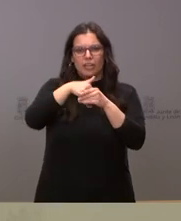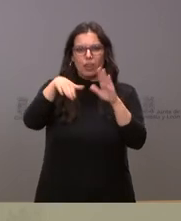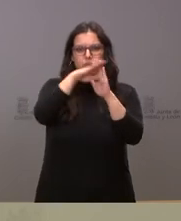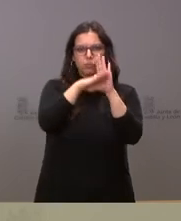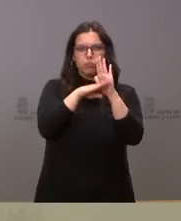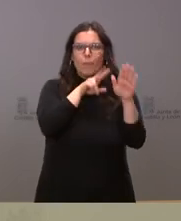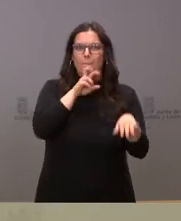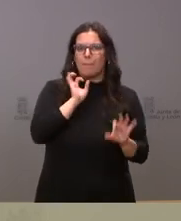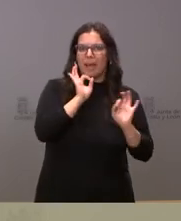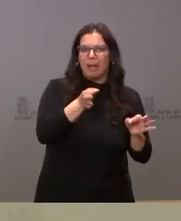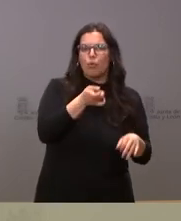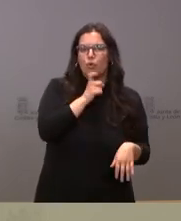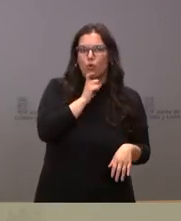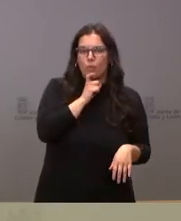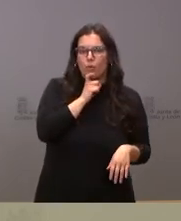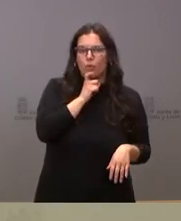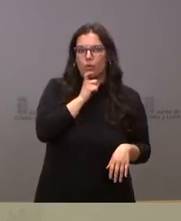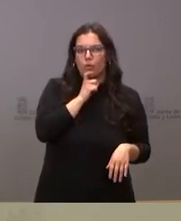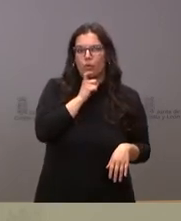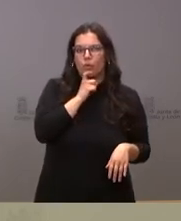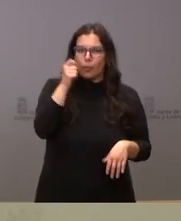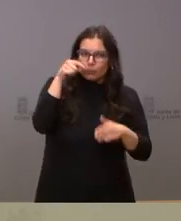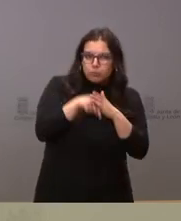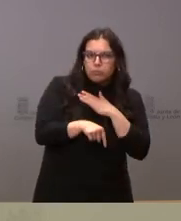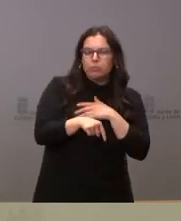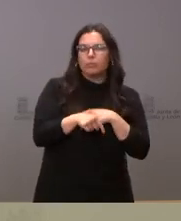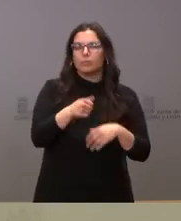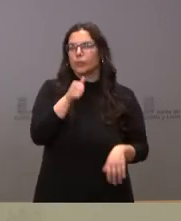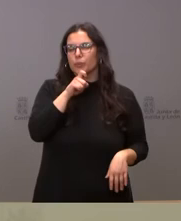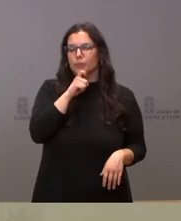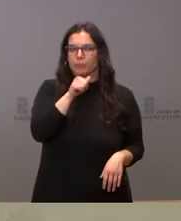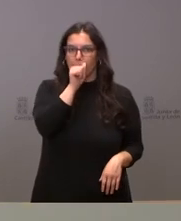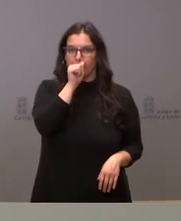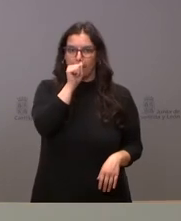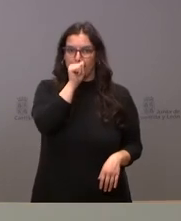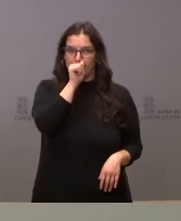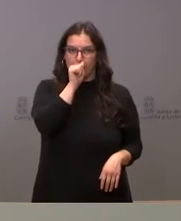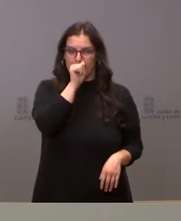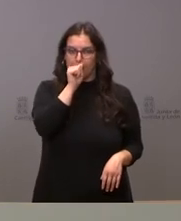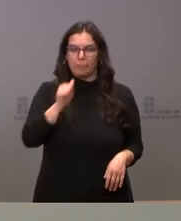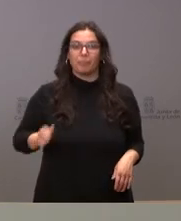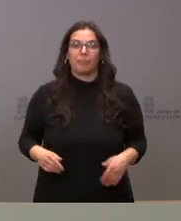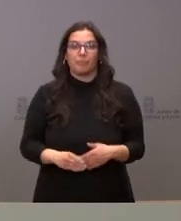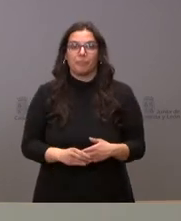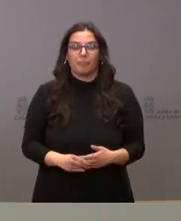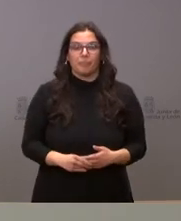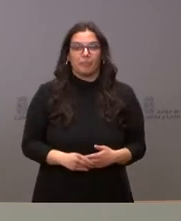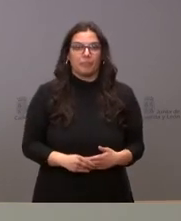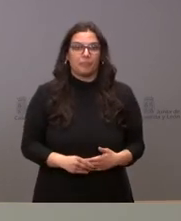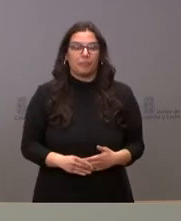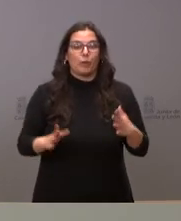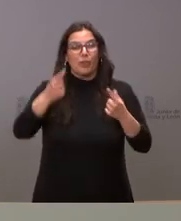entonces o ahondar un poco en lo que comentaba antes Sí bueno no me lo conozco con